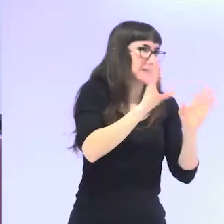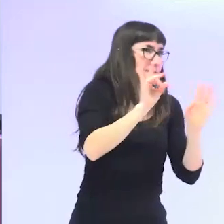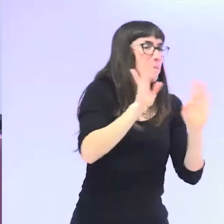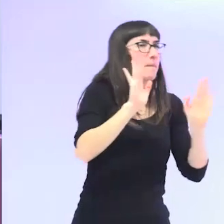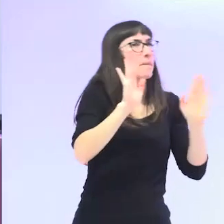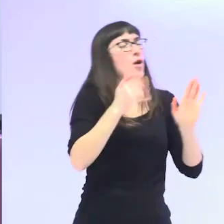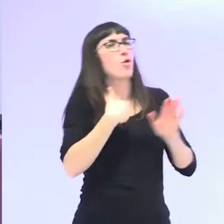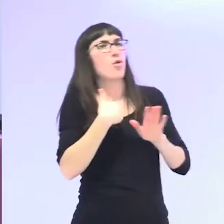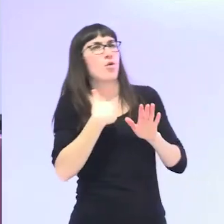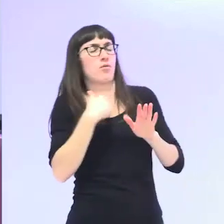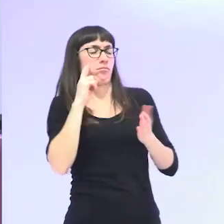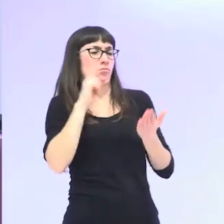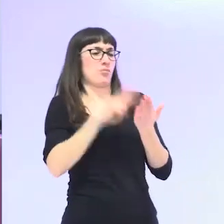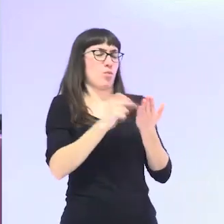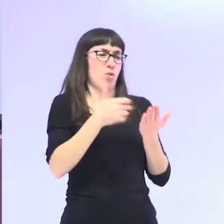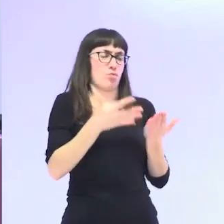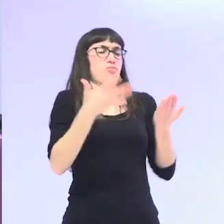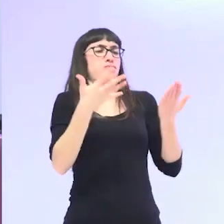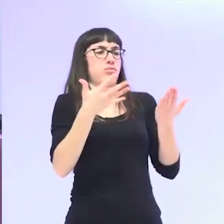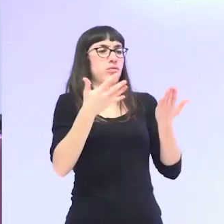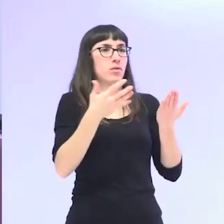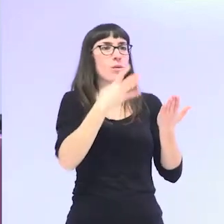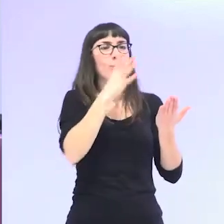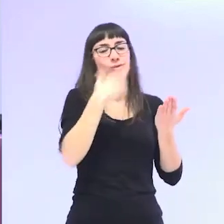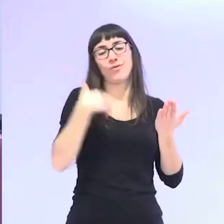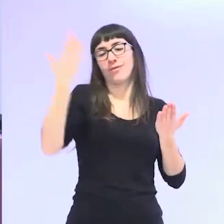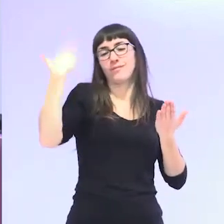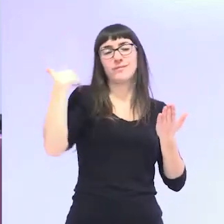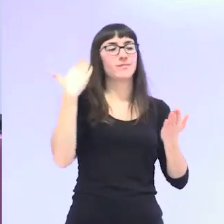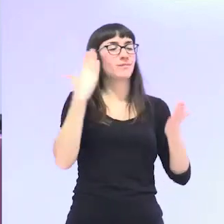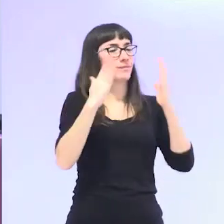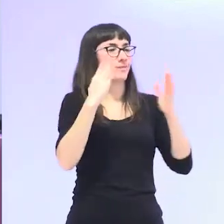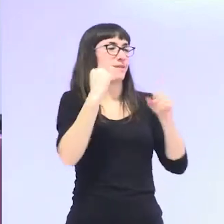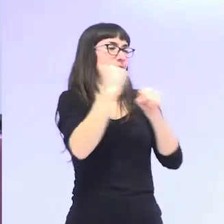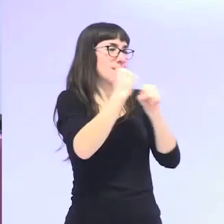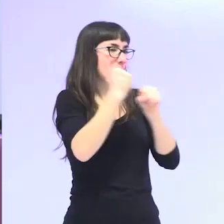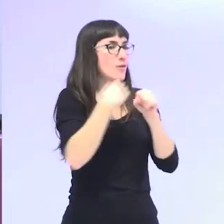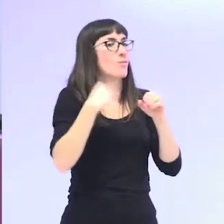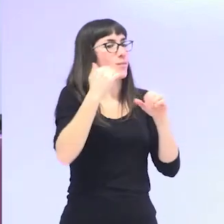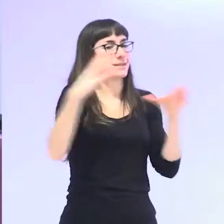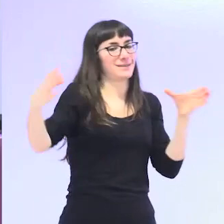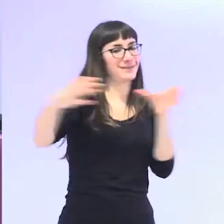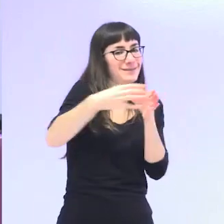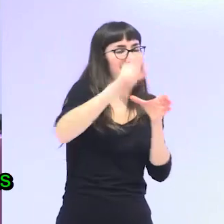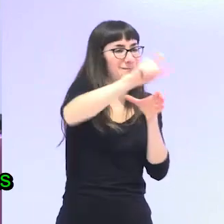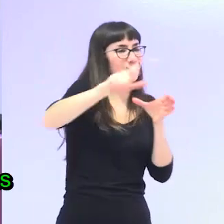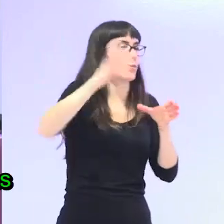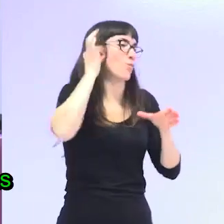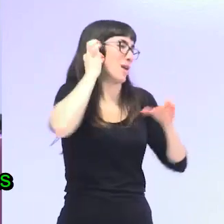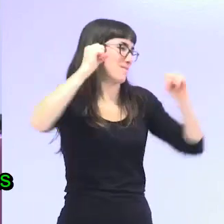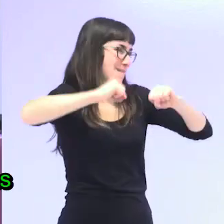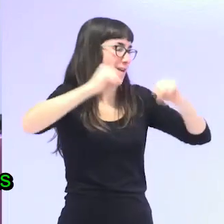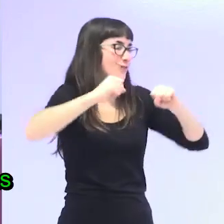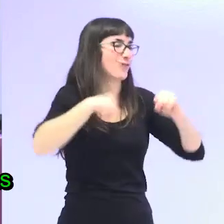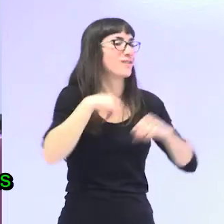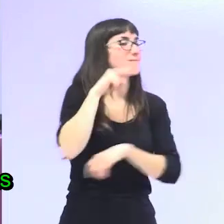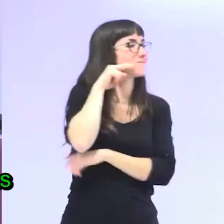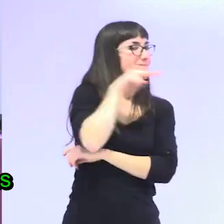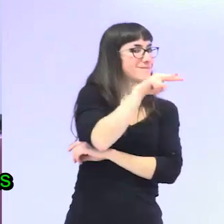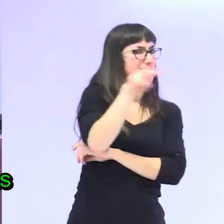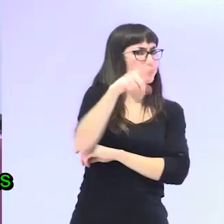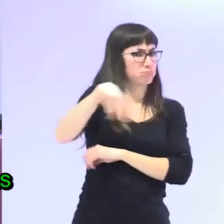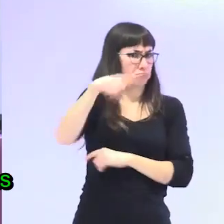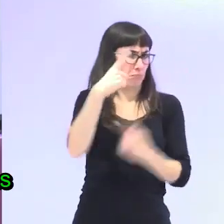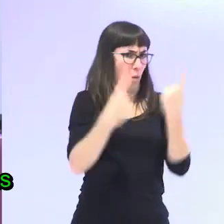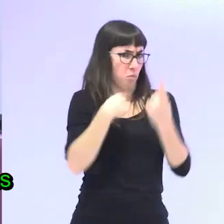Pero, claro, yo trabajaba y sigo haciéndolo con muchos colectivos de mujeres mayores y yo las veía a muchas muy